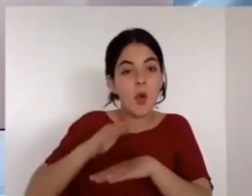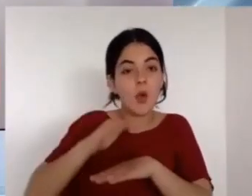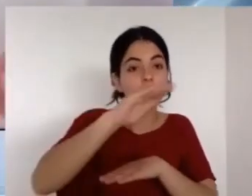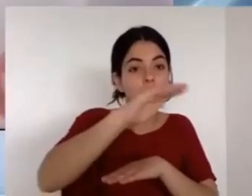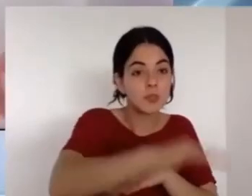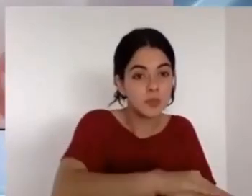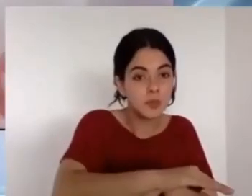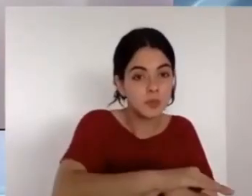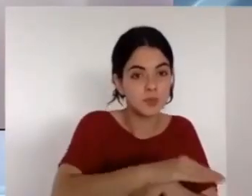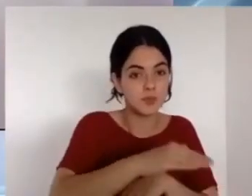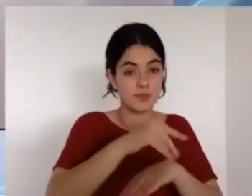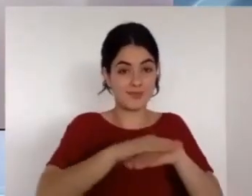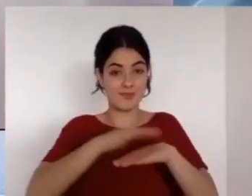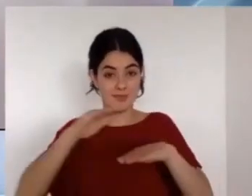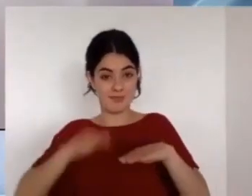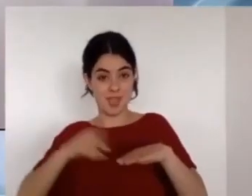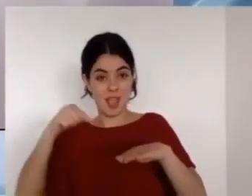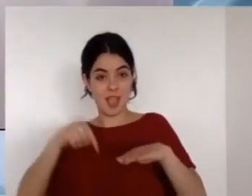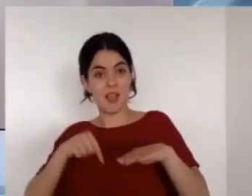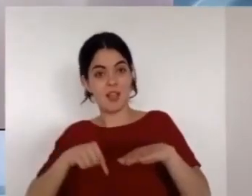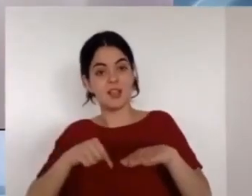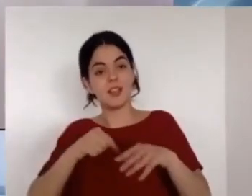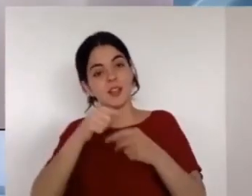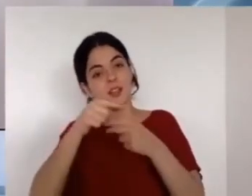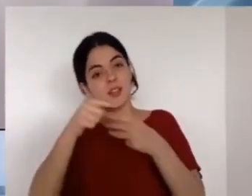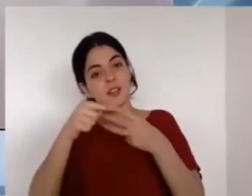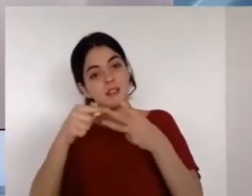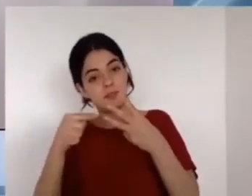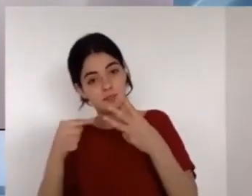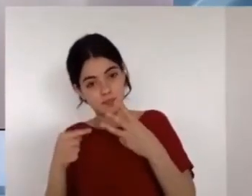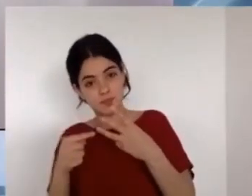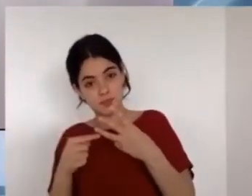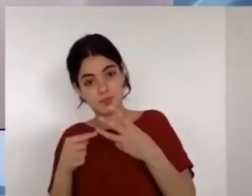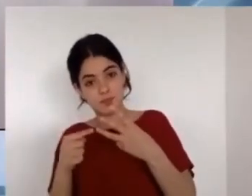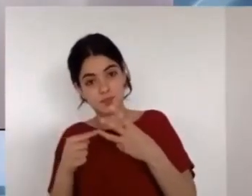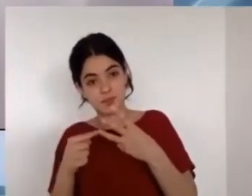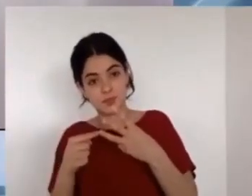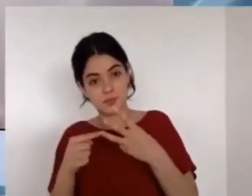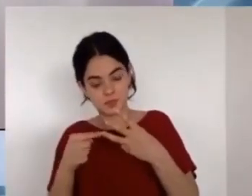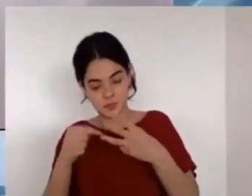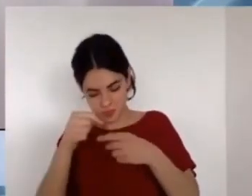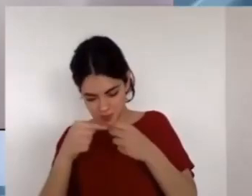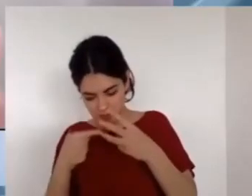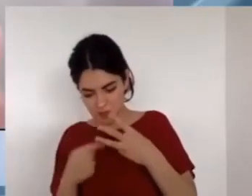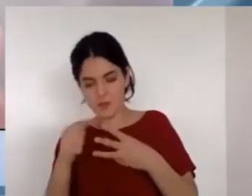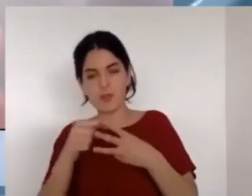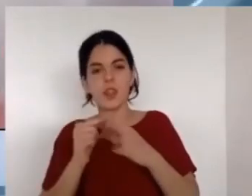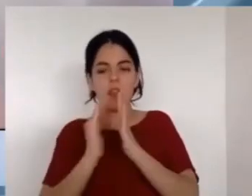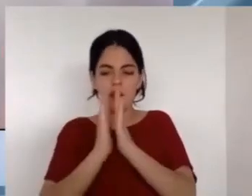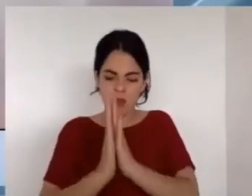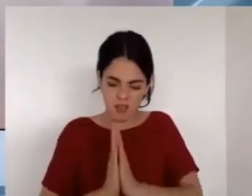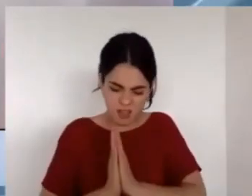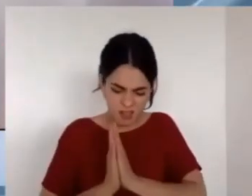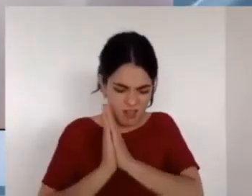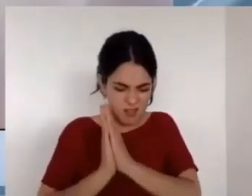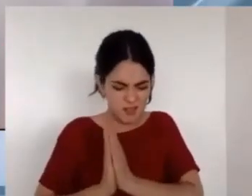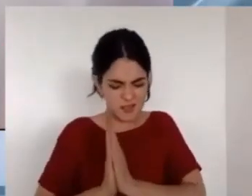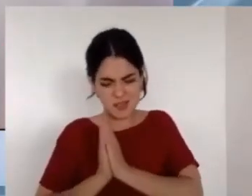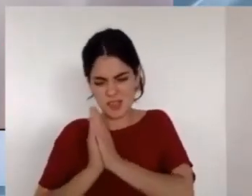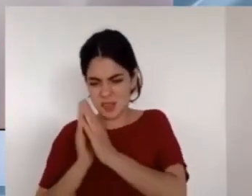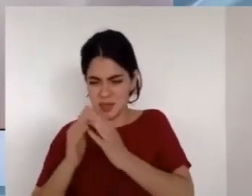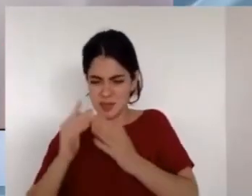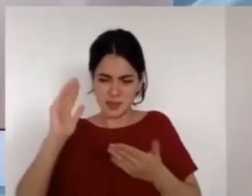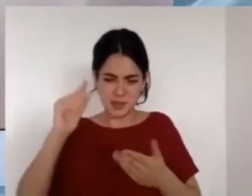Él oirá desde los cielos, número uno. Número dos, perdonará sus pecados.